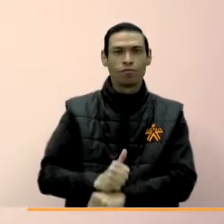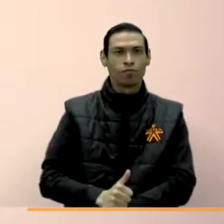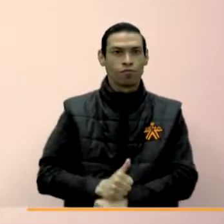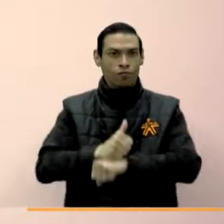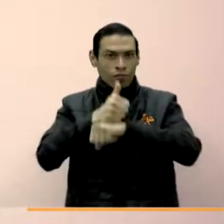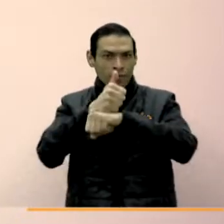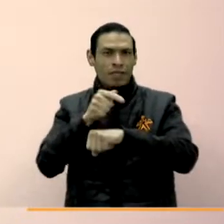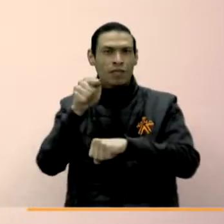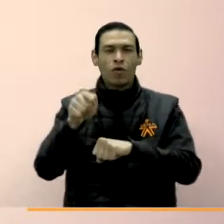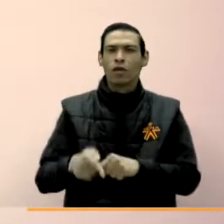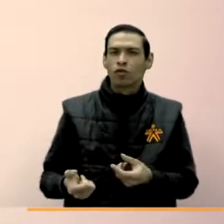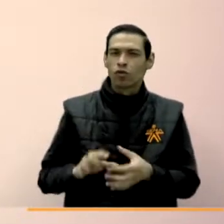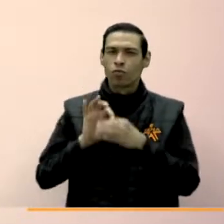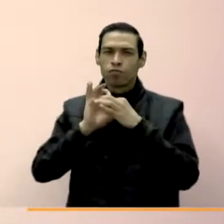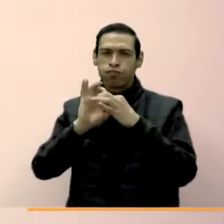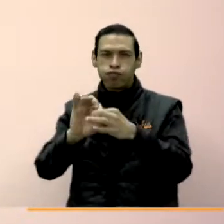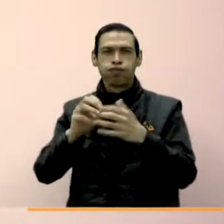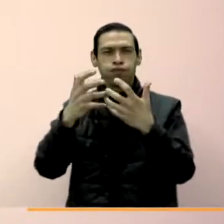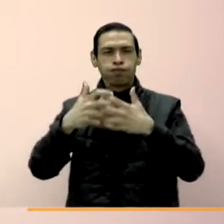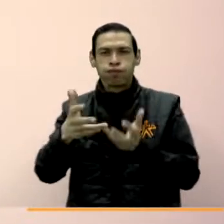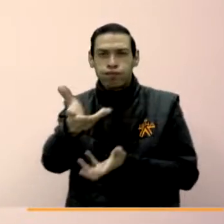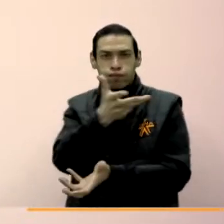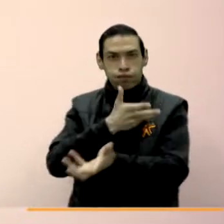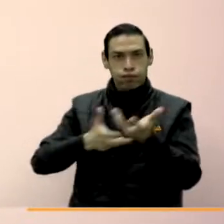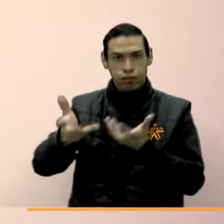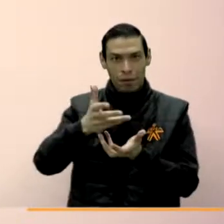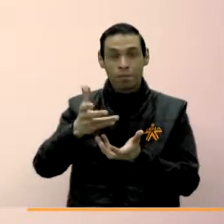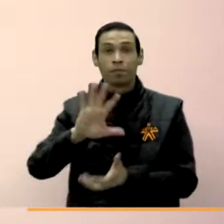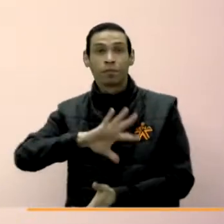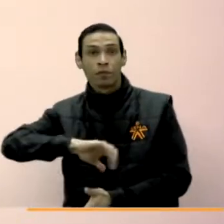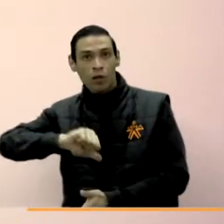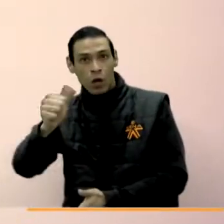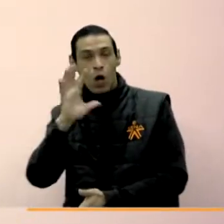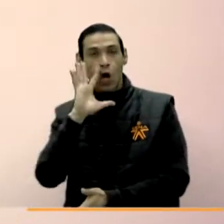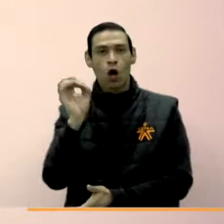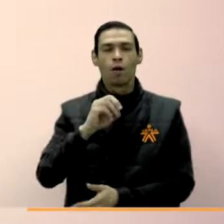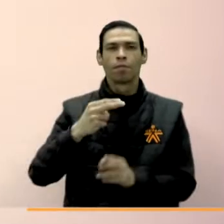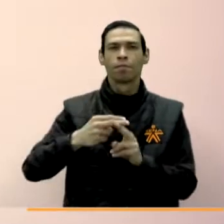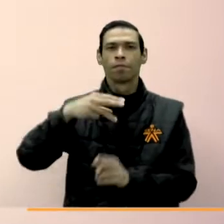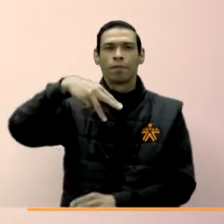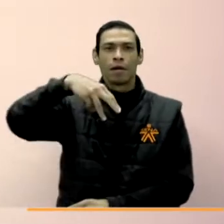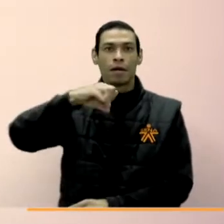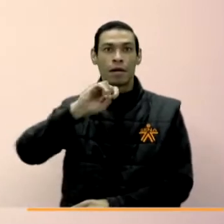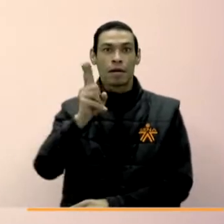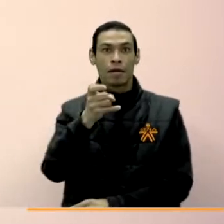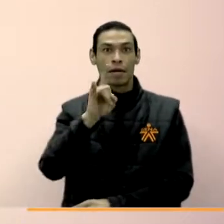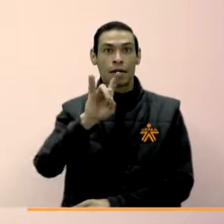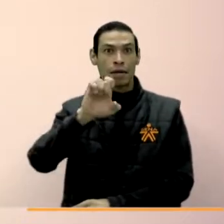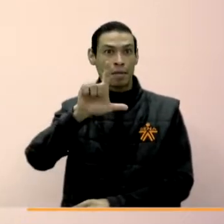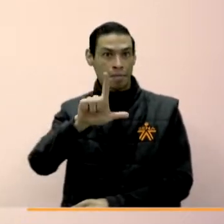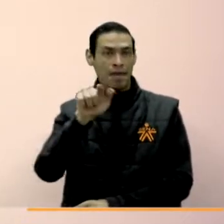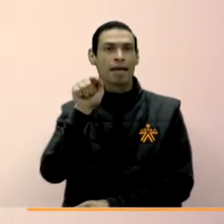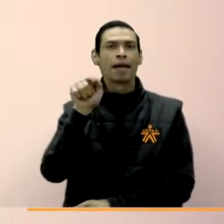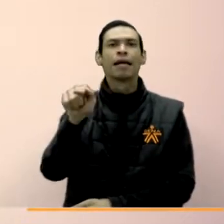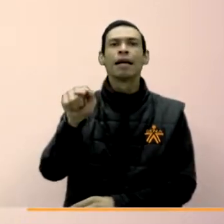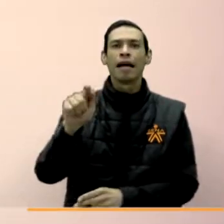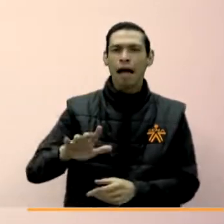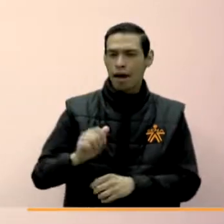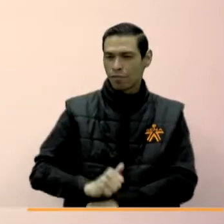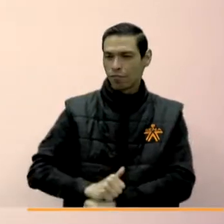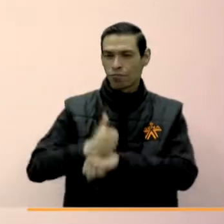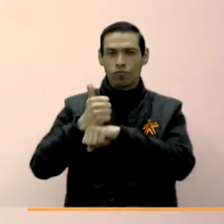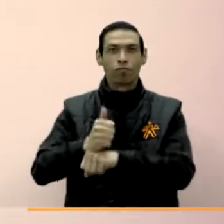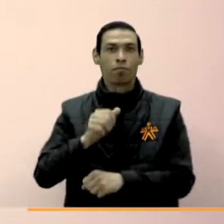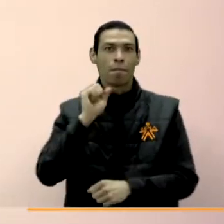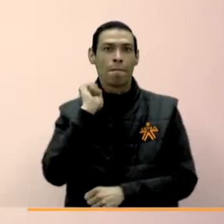relaciones corporativas del SENA y también con Miguel Ángel Castellanos Rodríguez, es director de Talento Humano del Banco BBVA. Y